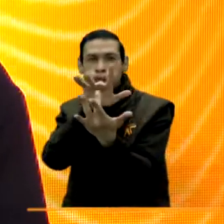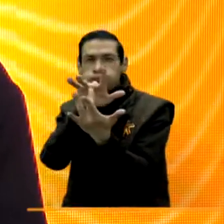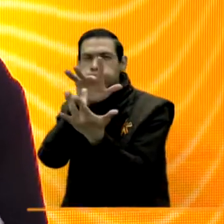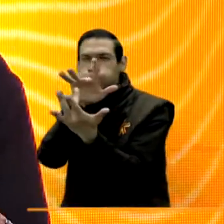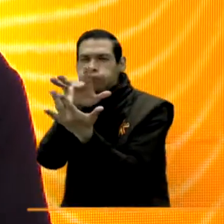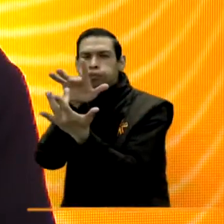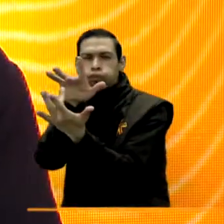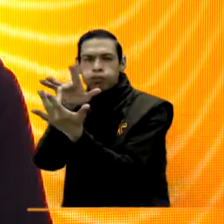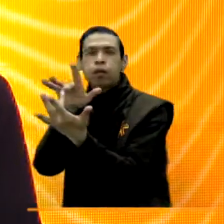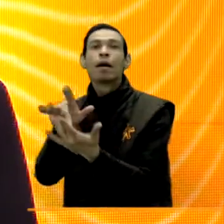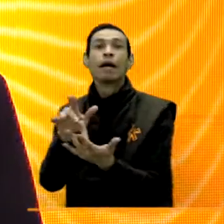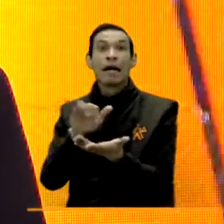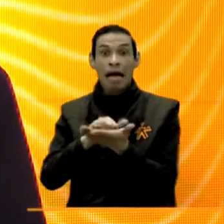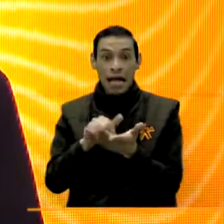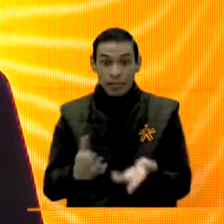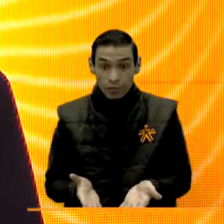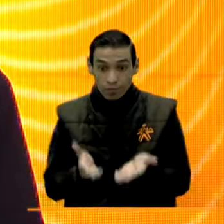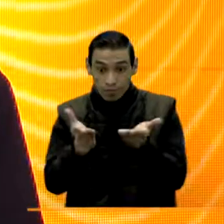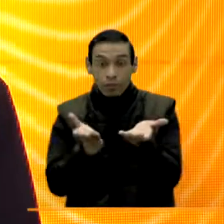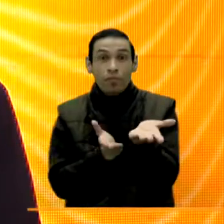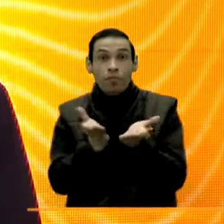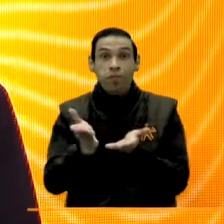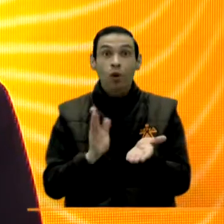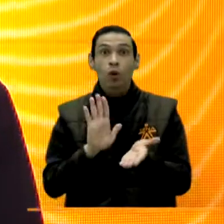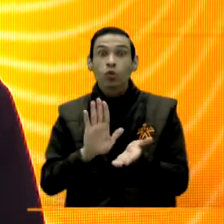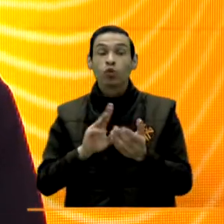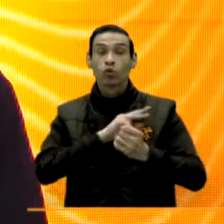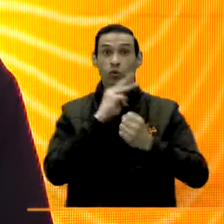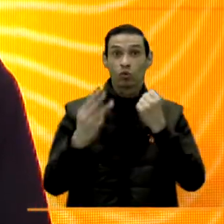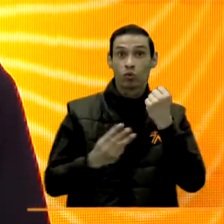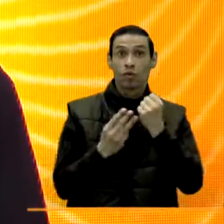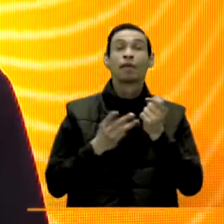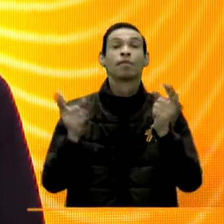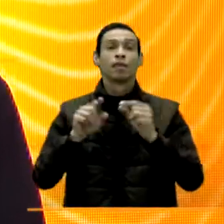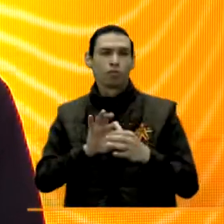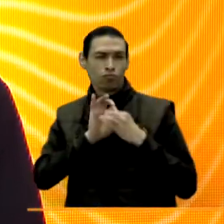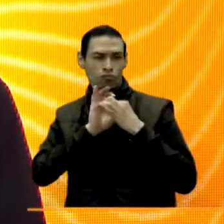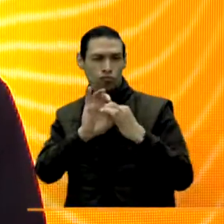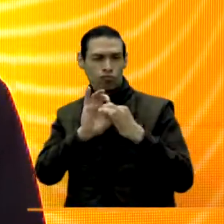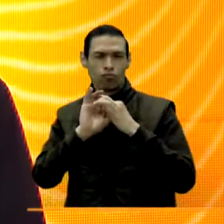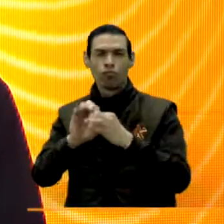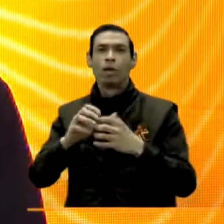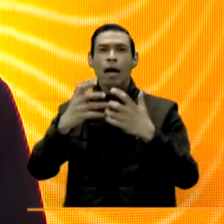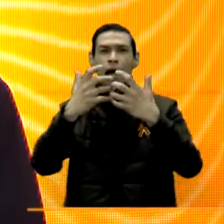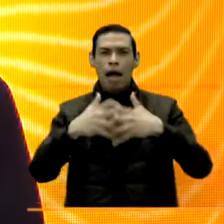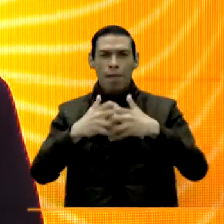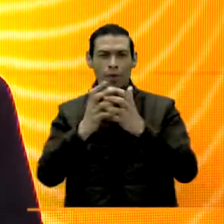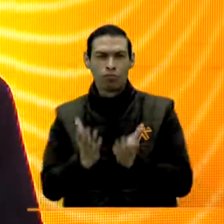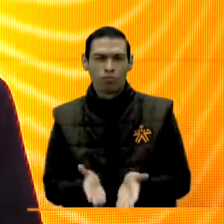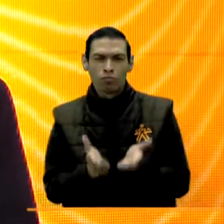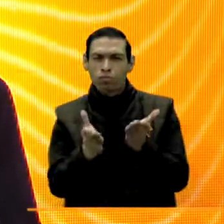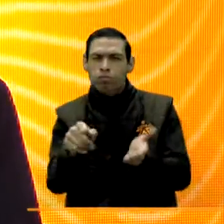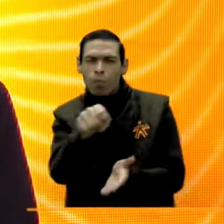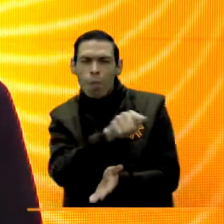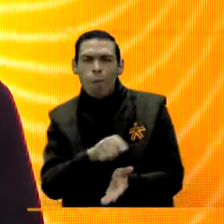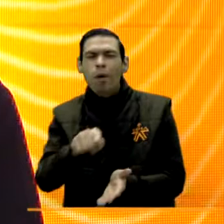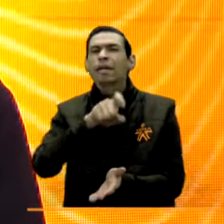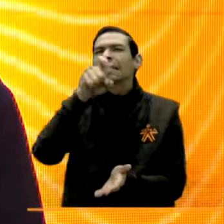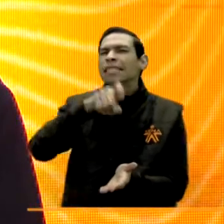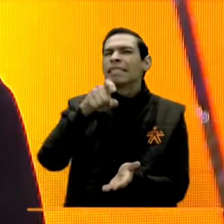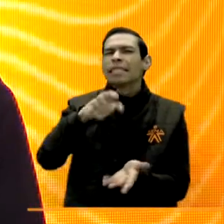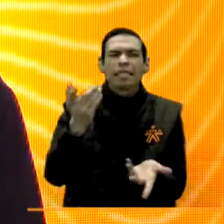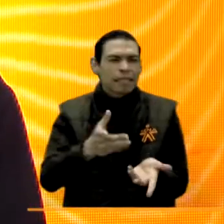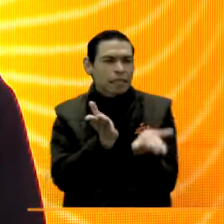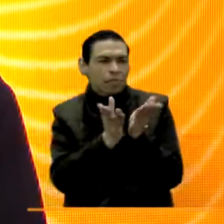key accounts que no solo le van a ofrecer los servicios del CENA, sino que estamos articulando con estas empresas cuáles son esas grandes